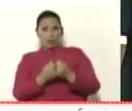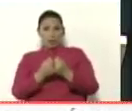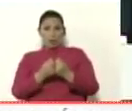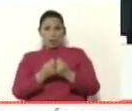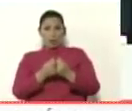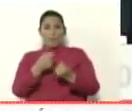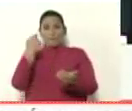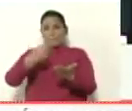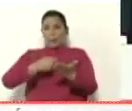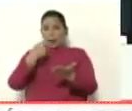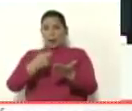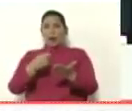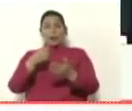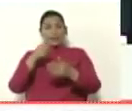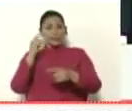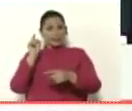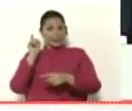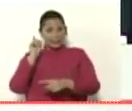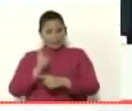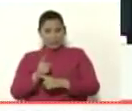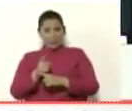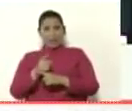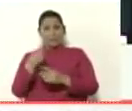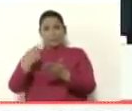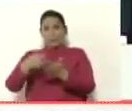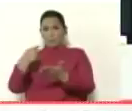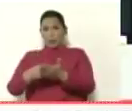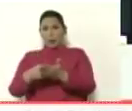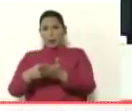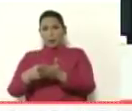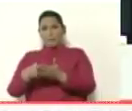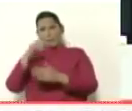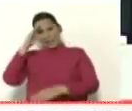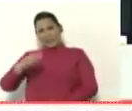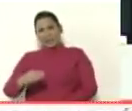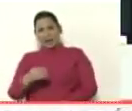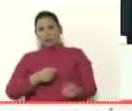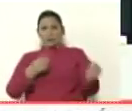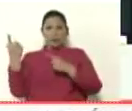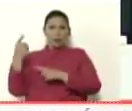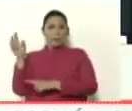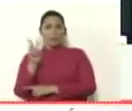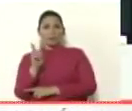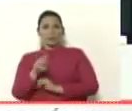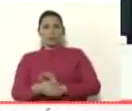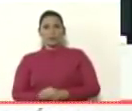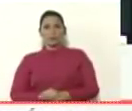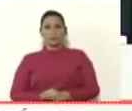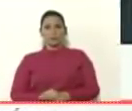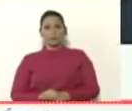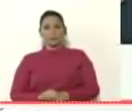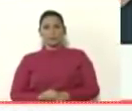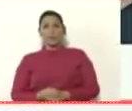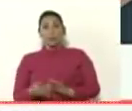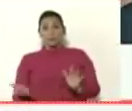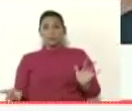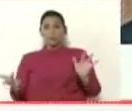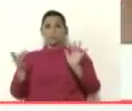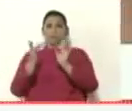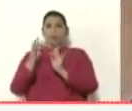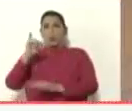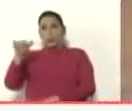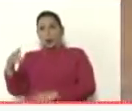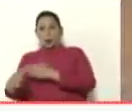manutención de los militares desertores de Venezuela. Es decir, directamente relacionado Juan